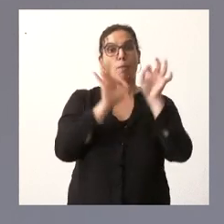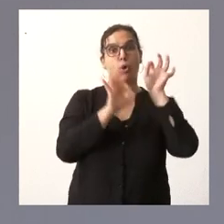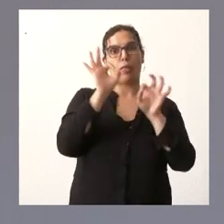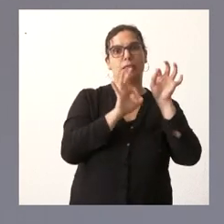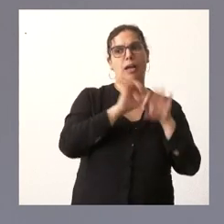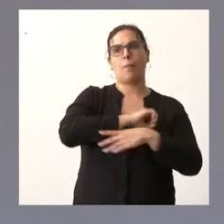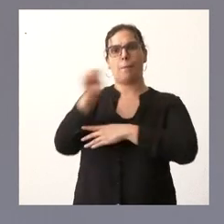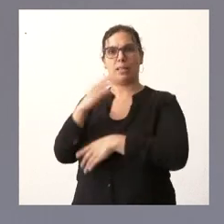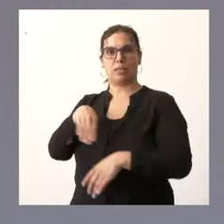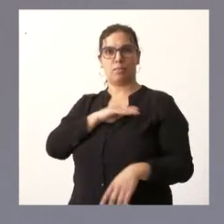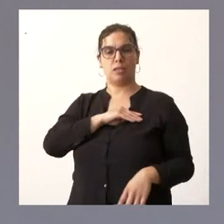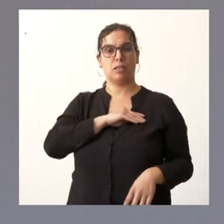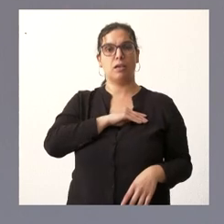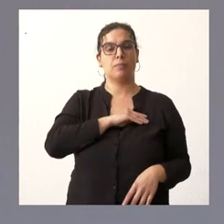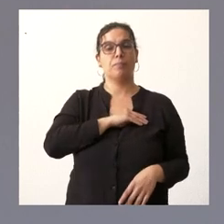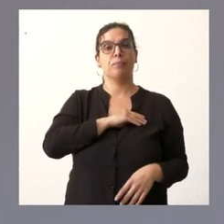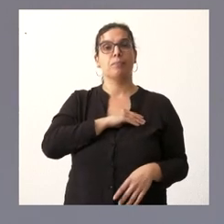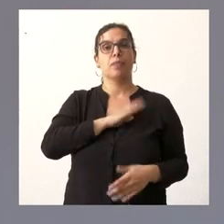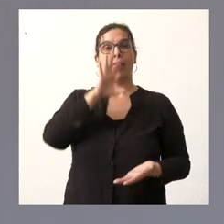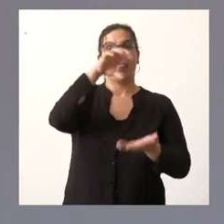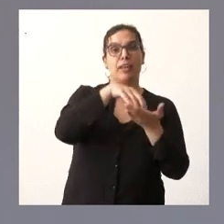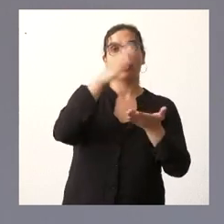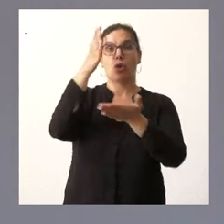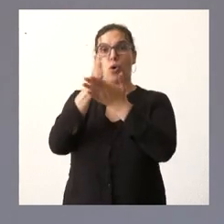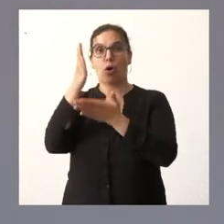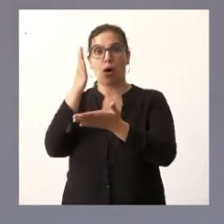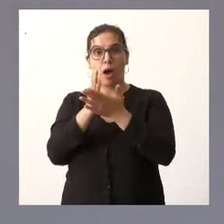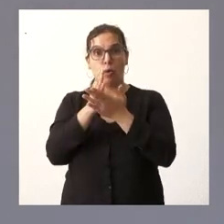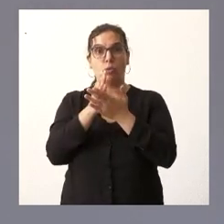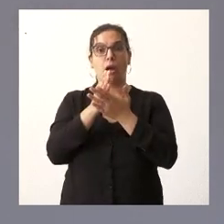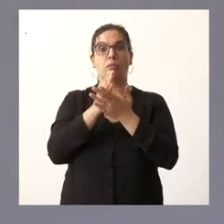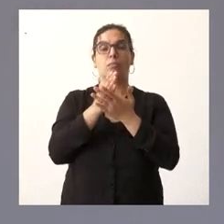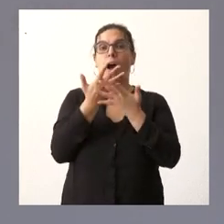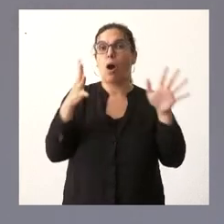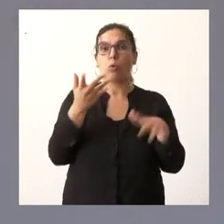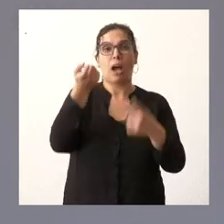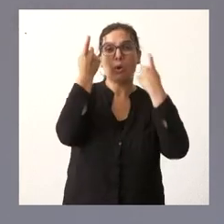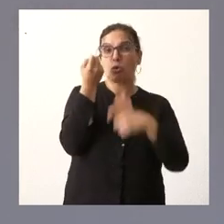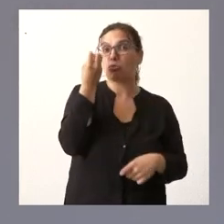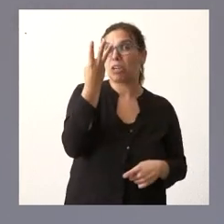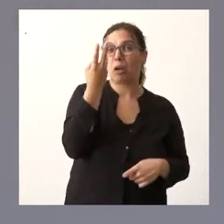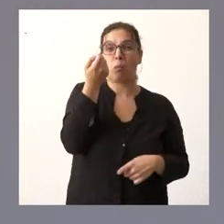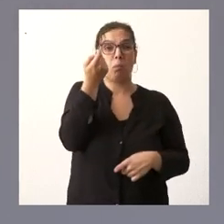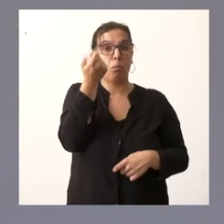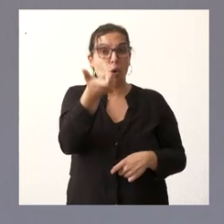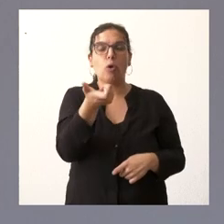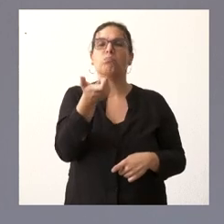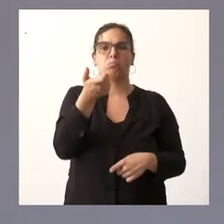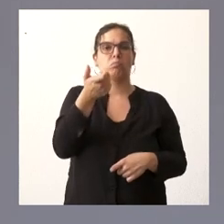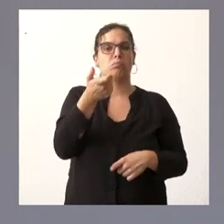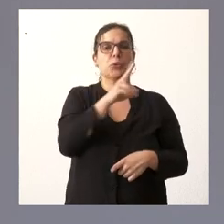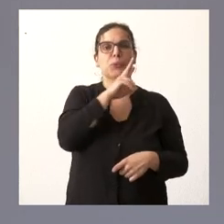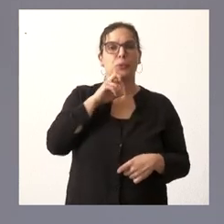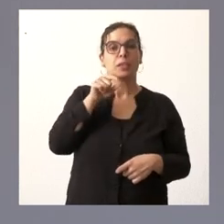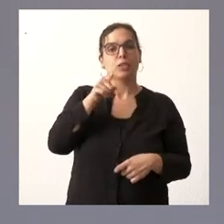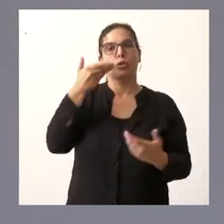tener más centros y más aulas de los que se tienen por alumno en Castilla y León de los que se tienen en el conjunto nacional y eso tiene un impacto muy importante